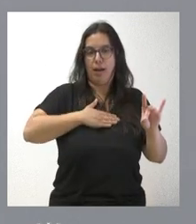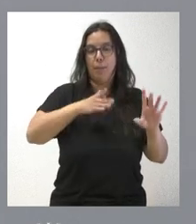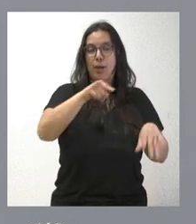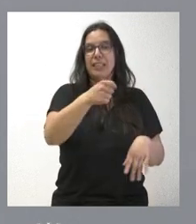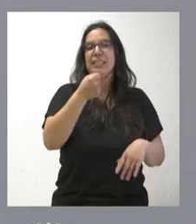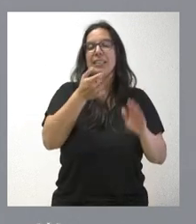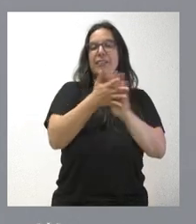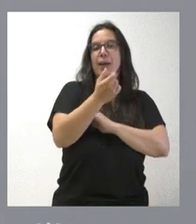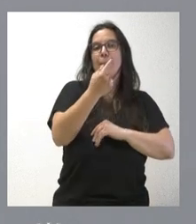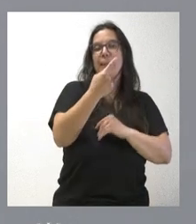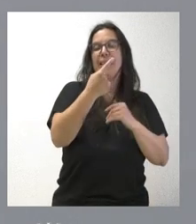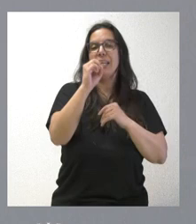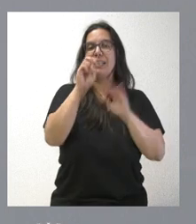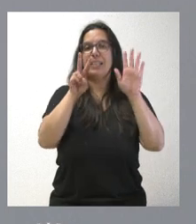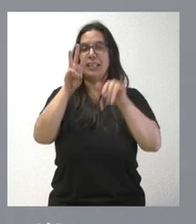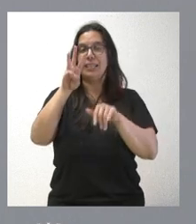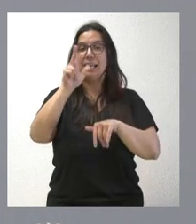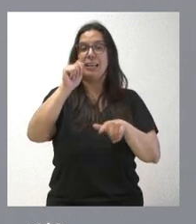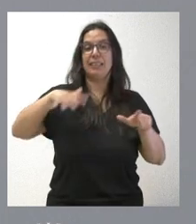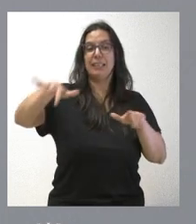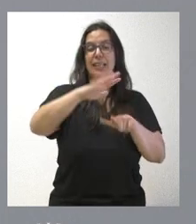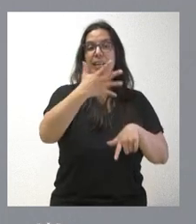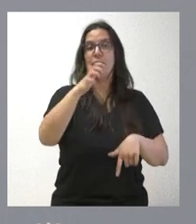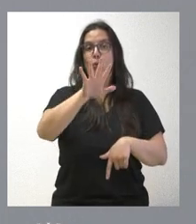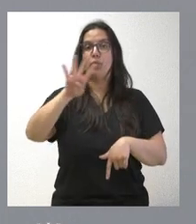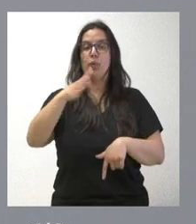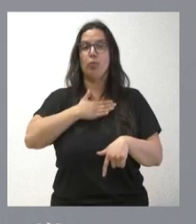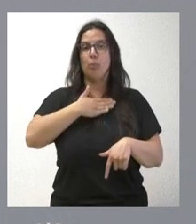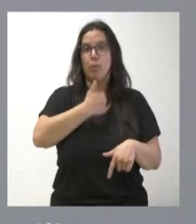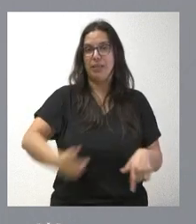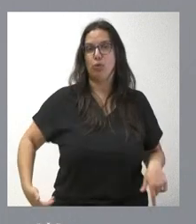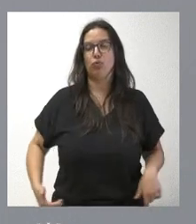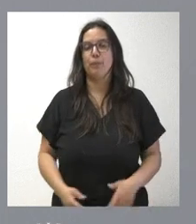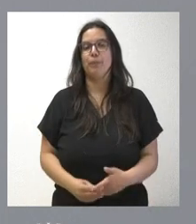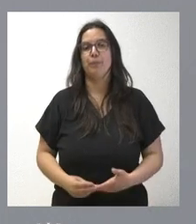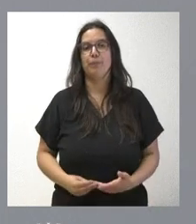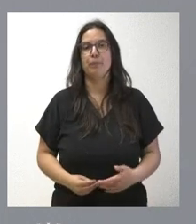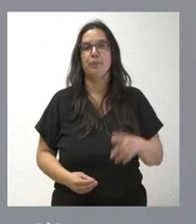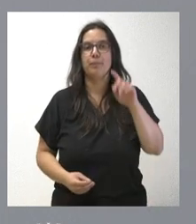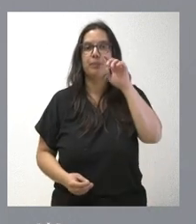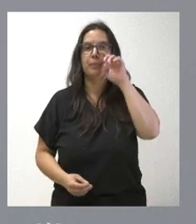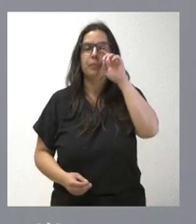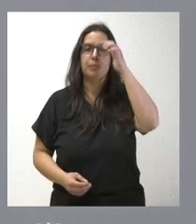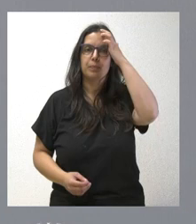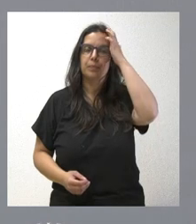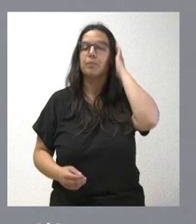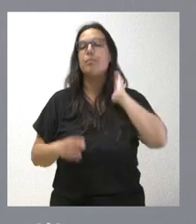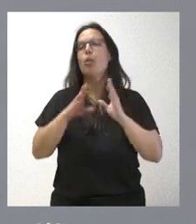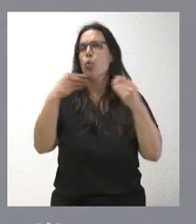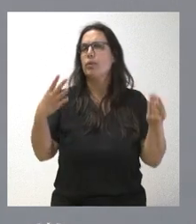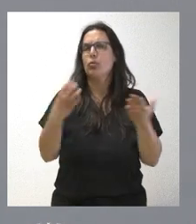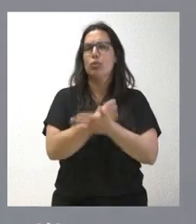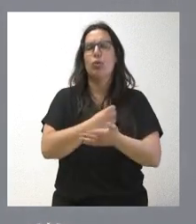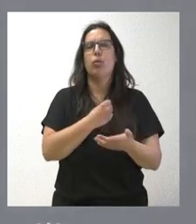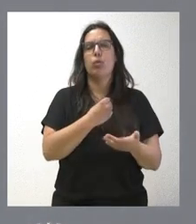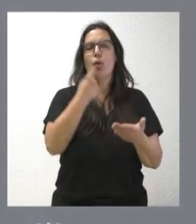.073 hectáreas y un total de 554 propietarios. Tienen ustedes toda la documentación disponible